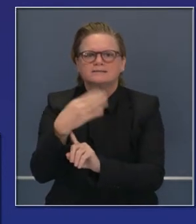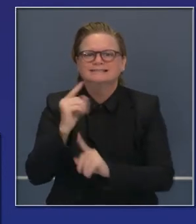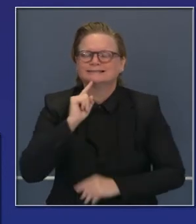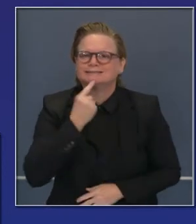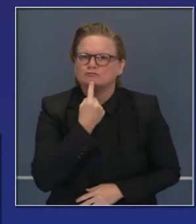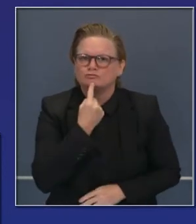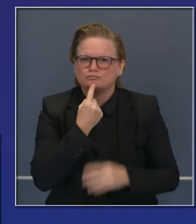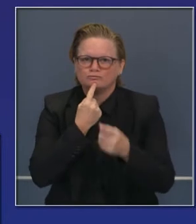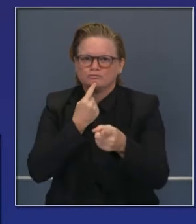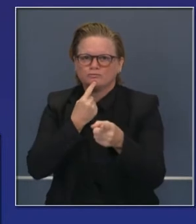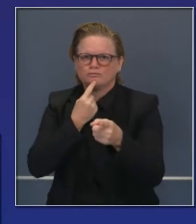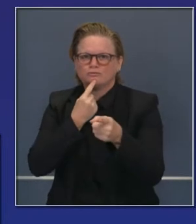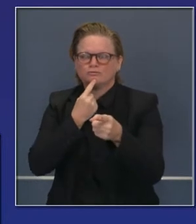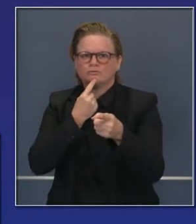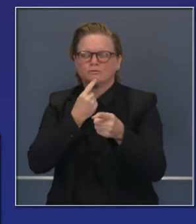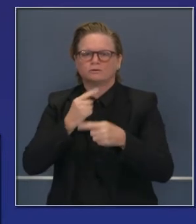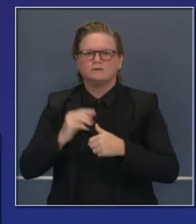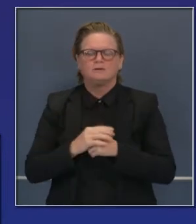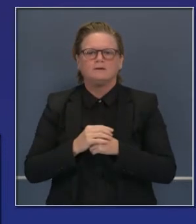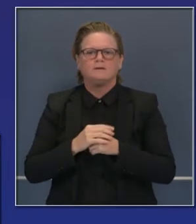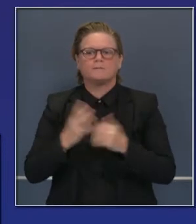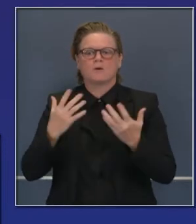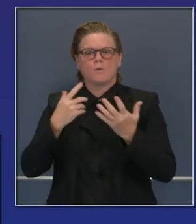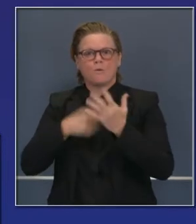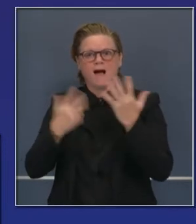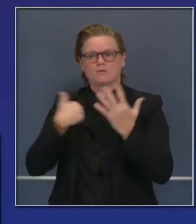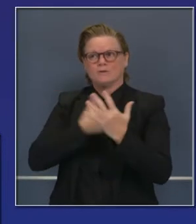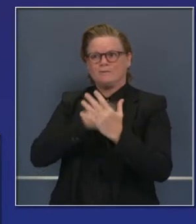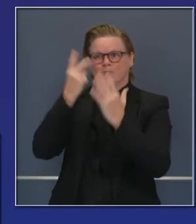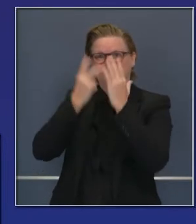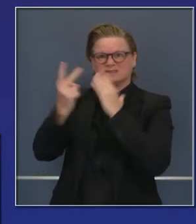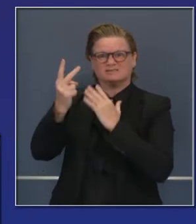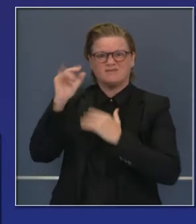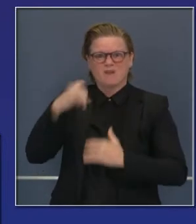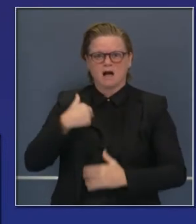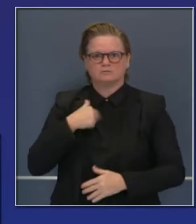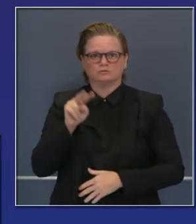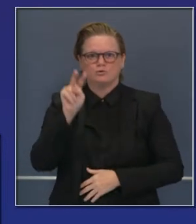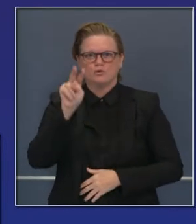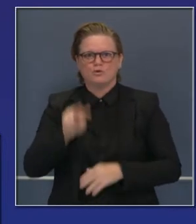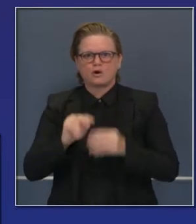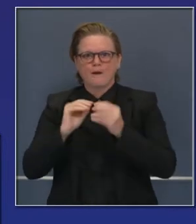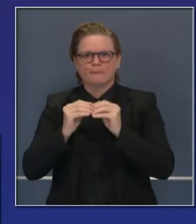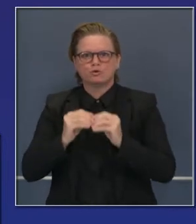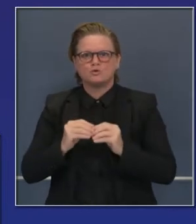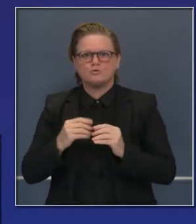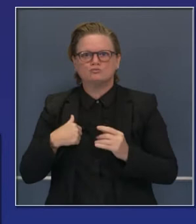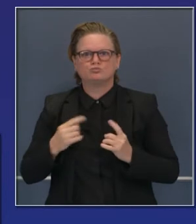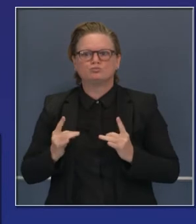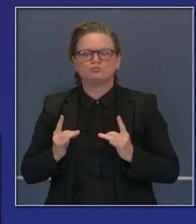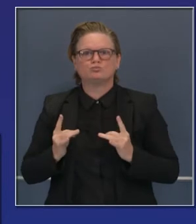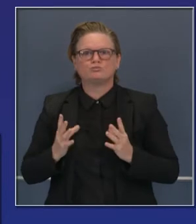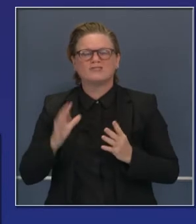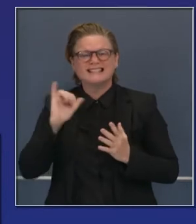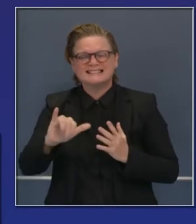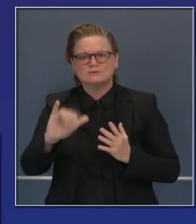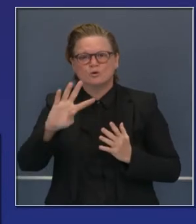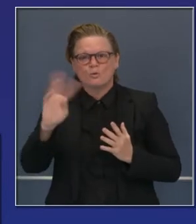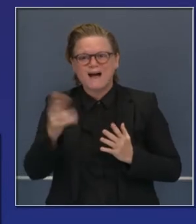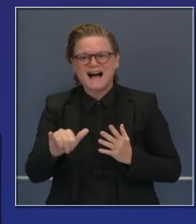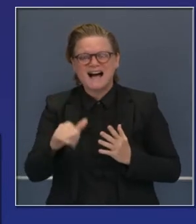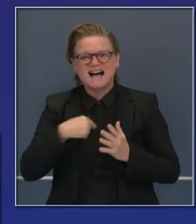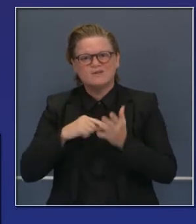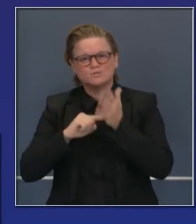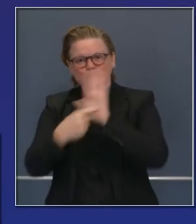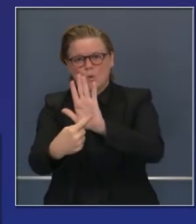volando, no amarillas, rojas, para proyectar el crecimiento del virus. Y por eso